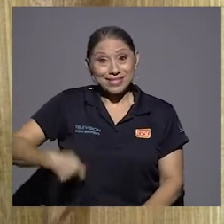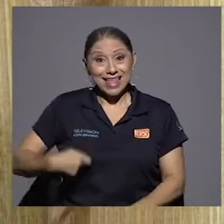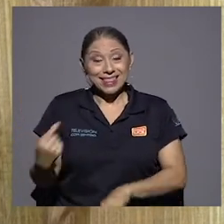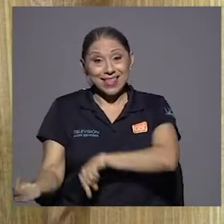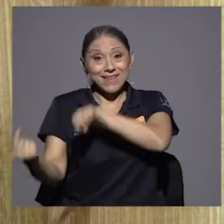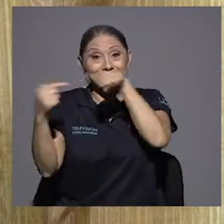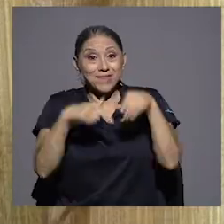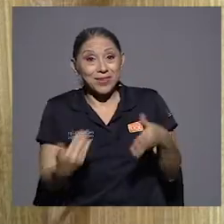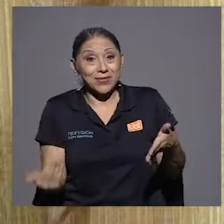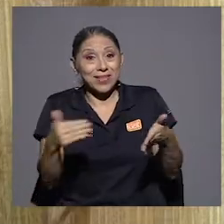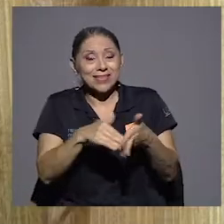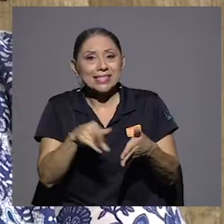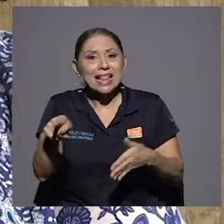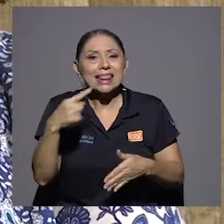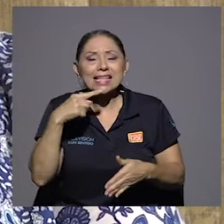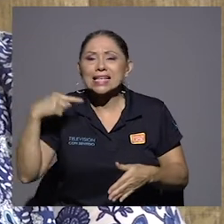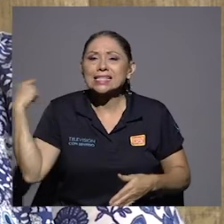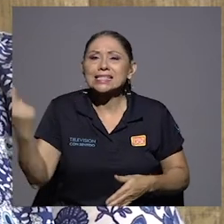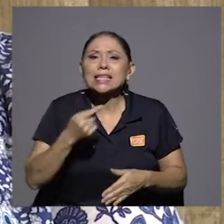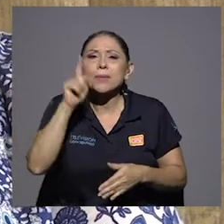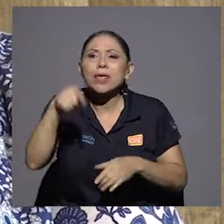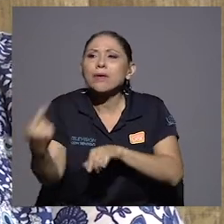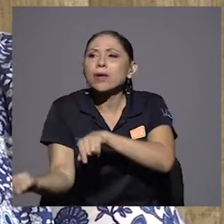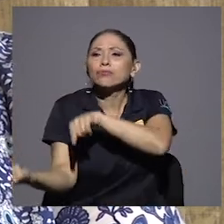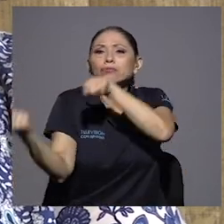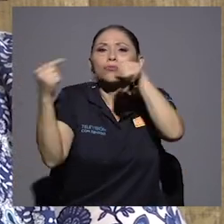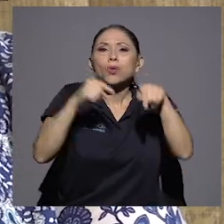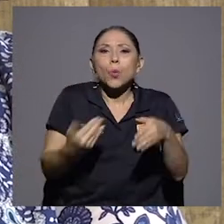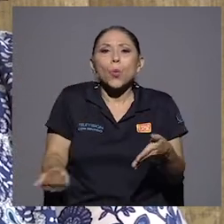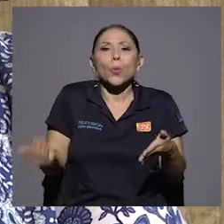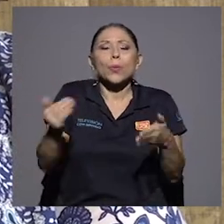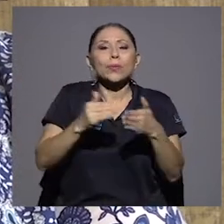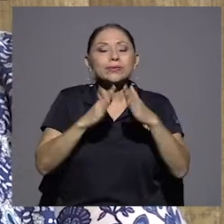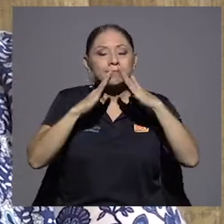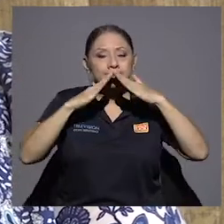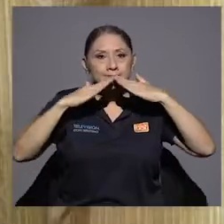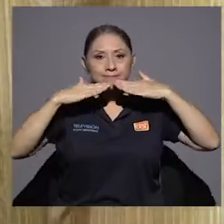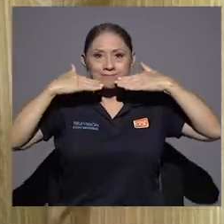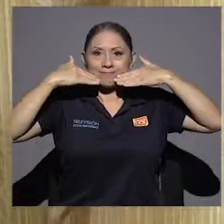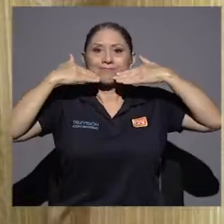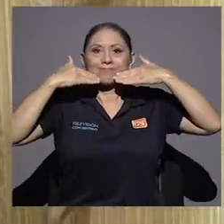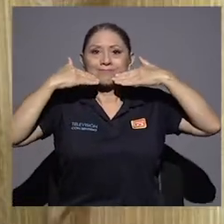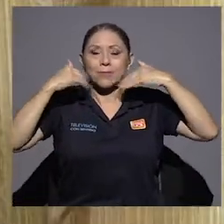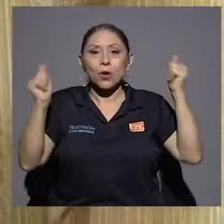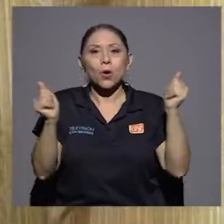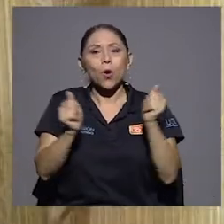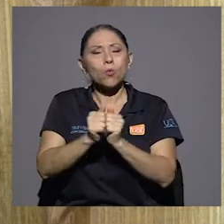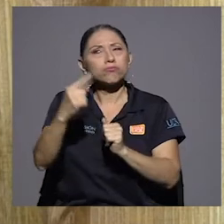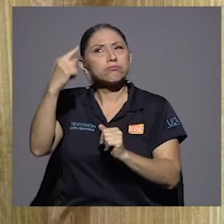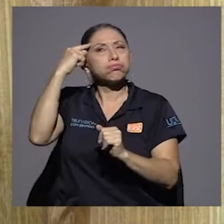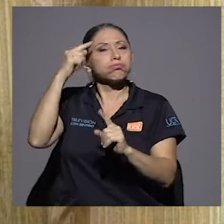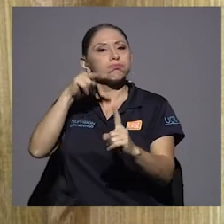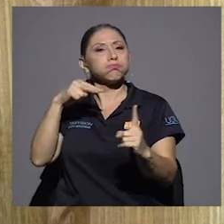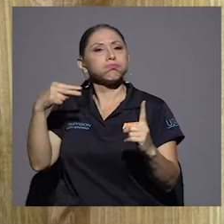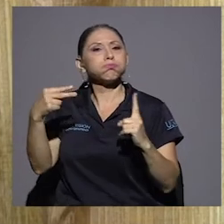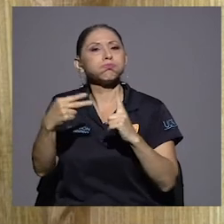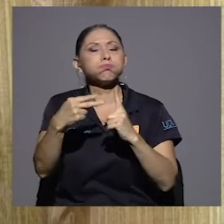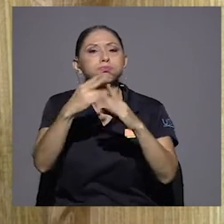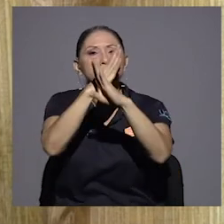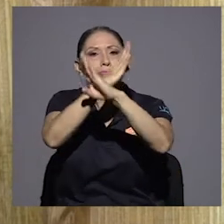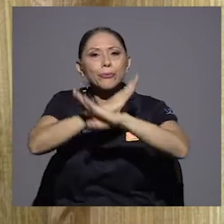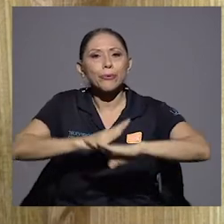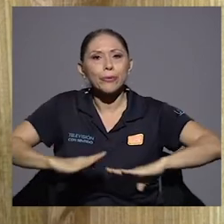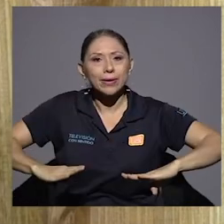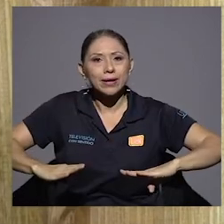siempre hay que regresar con una sonrisa, y con una perspectiva de hacer paz. Eso,